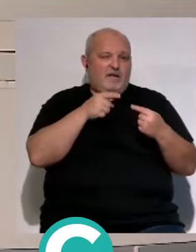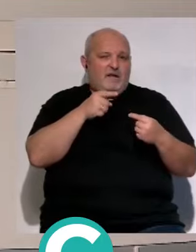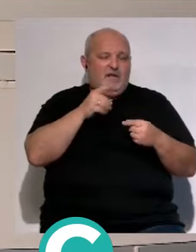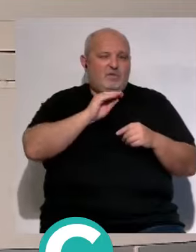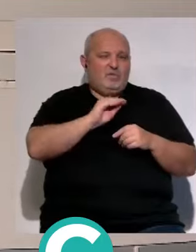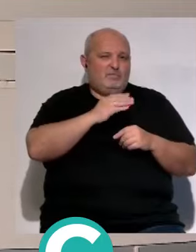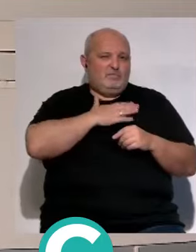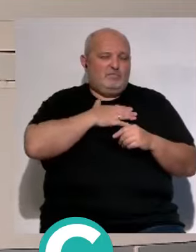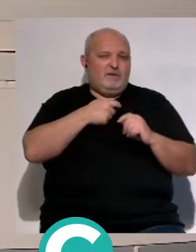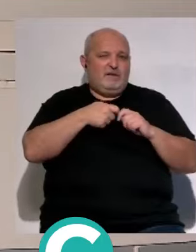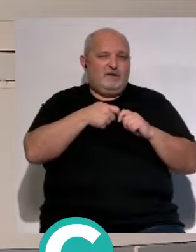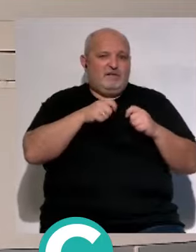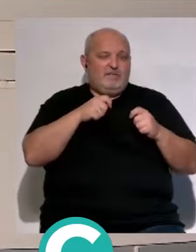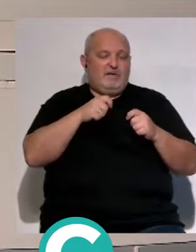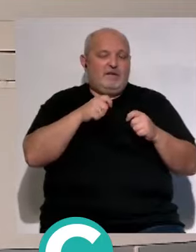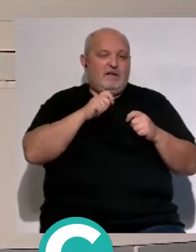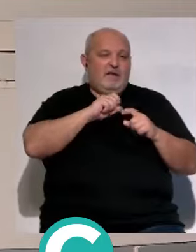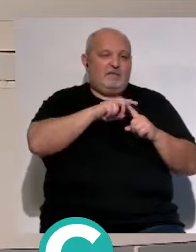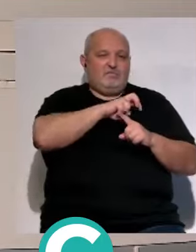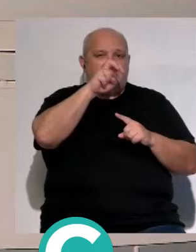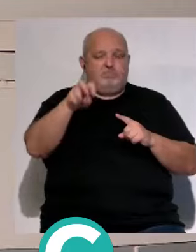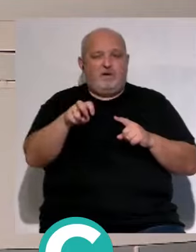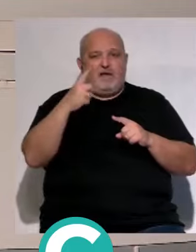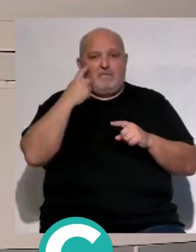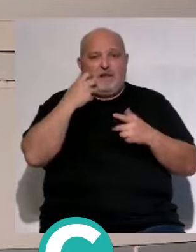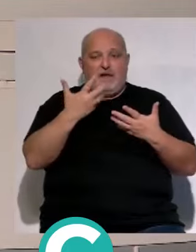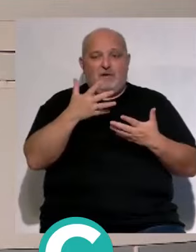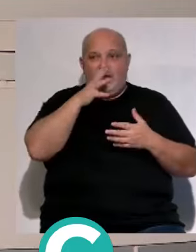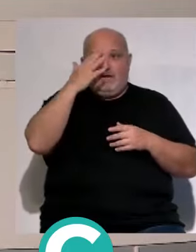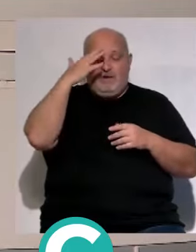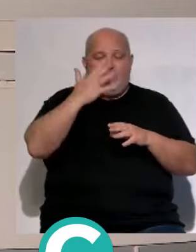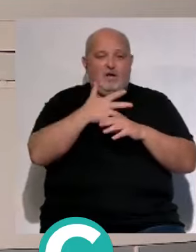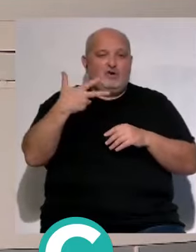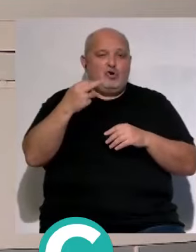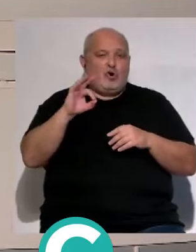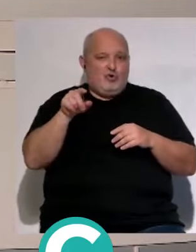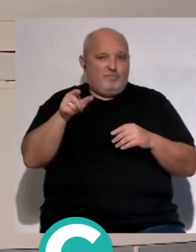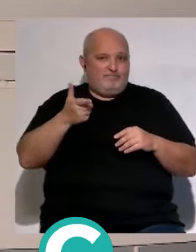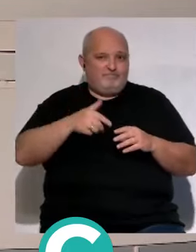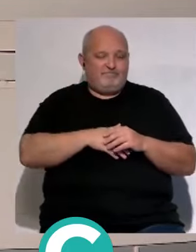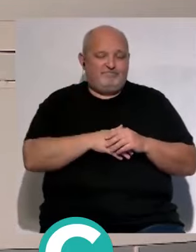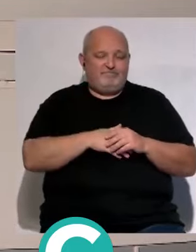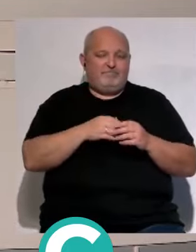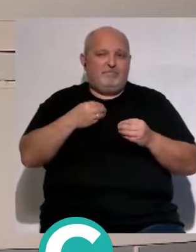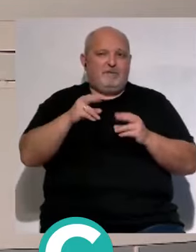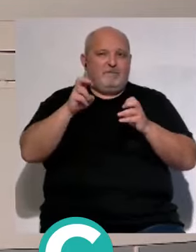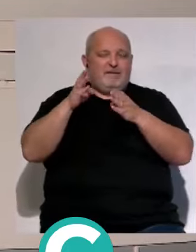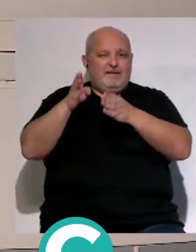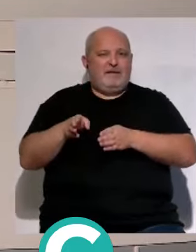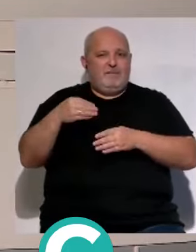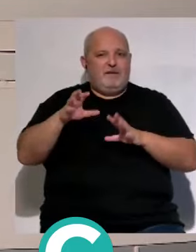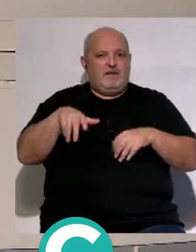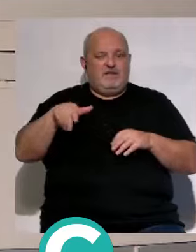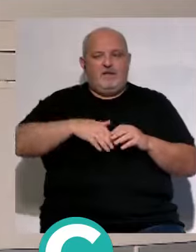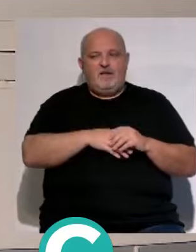perteneciente al Getafe y eran las declaraciones que dejaba con respecto especialmente al presidente Manuel Vizcaíno